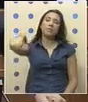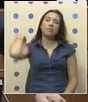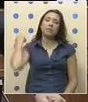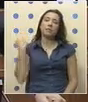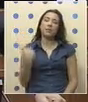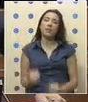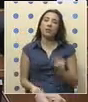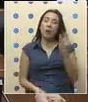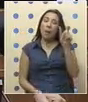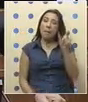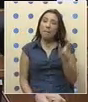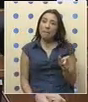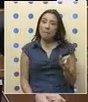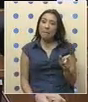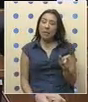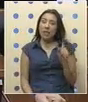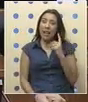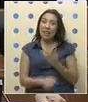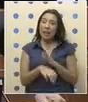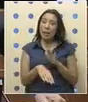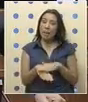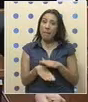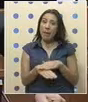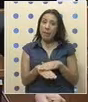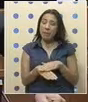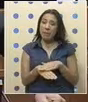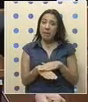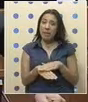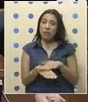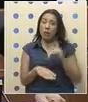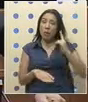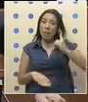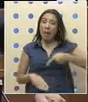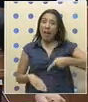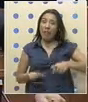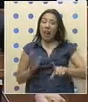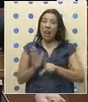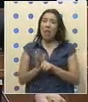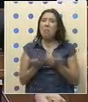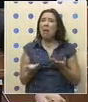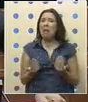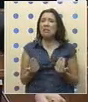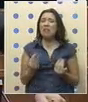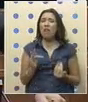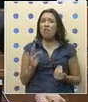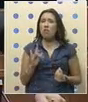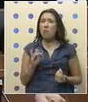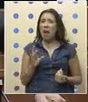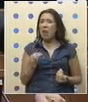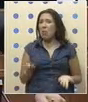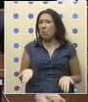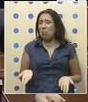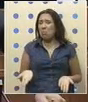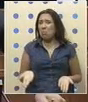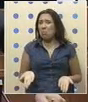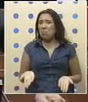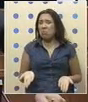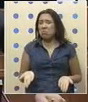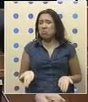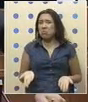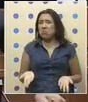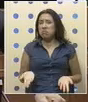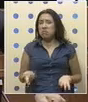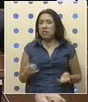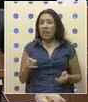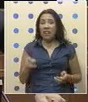Si una persona tiene permiso por mandato de la ley, ¿para qué necesita tener fuero? El fuero